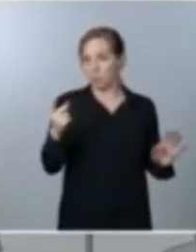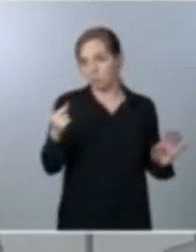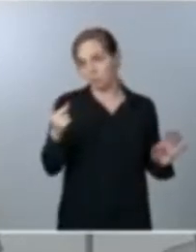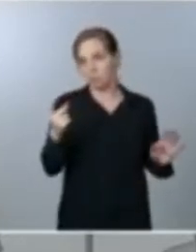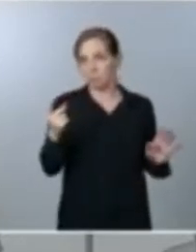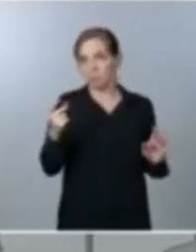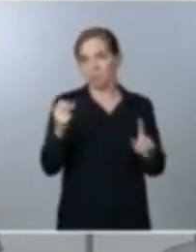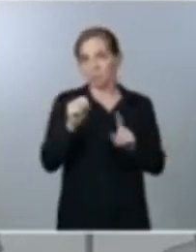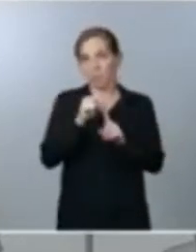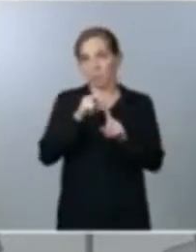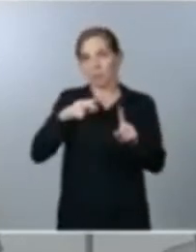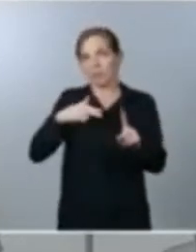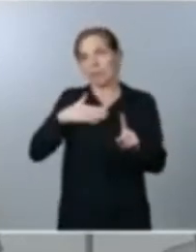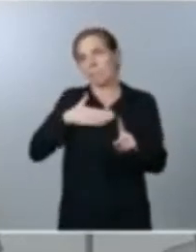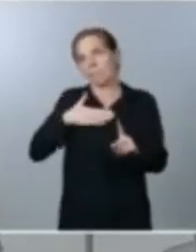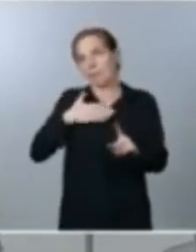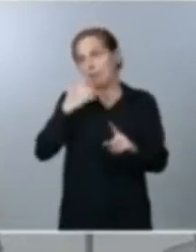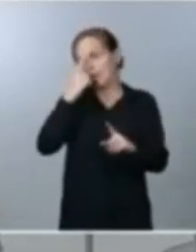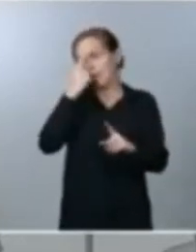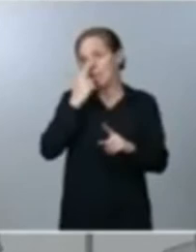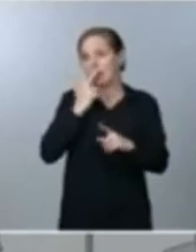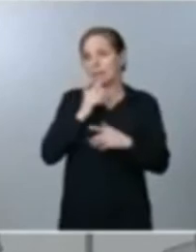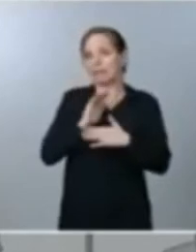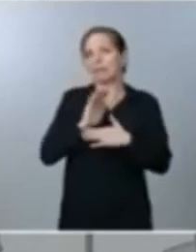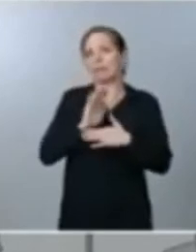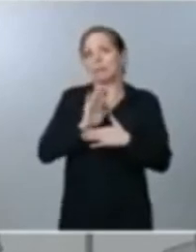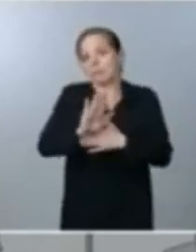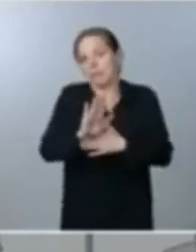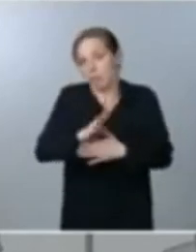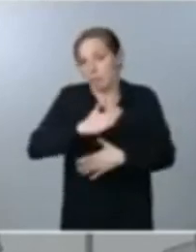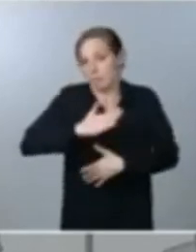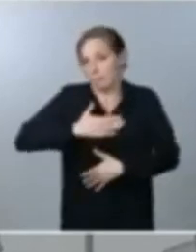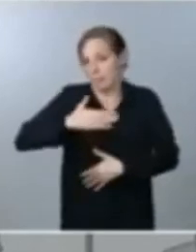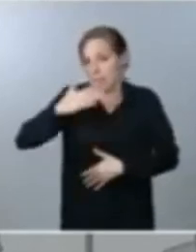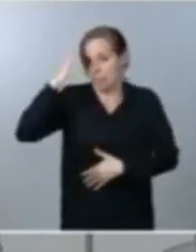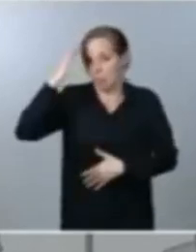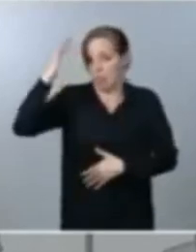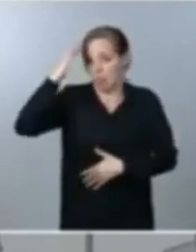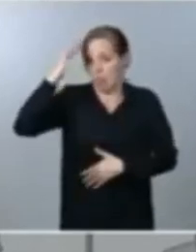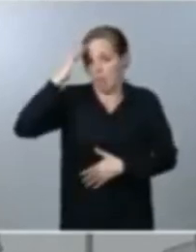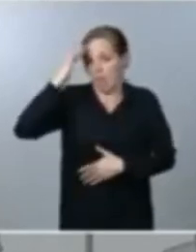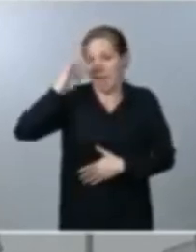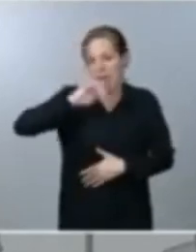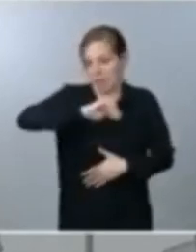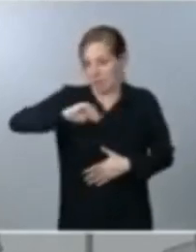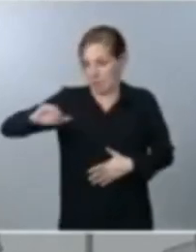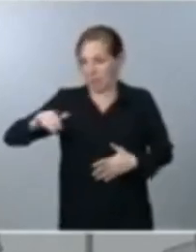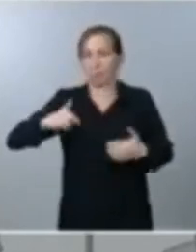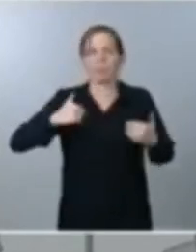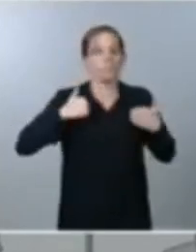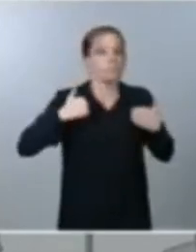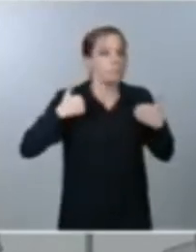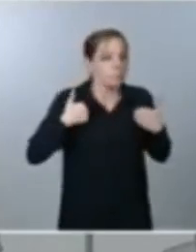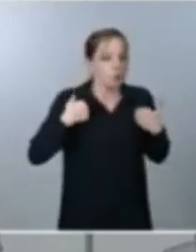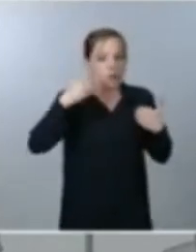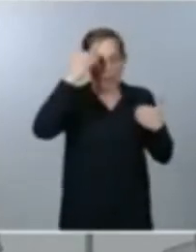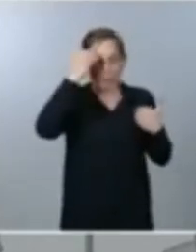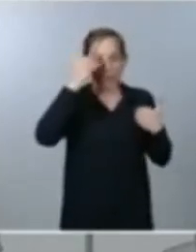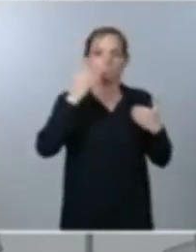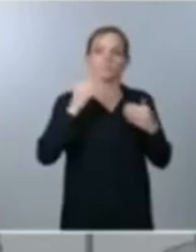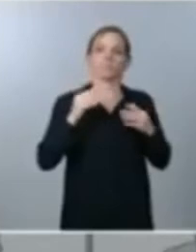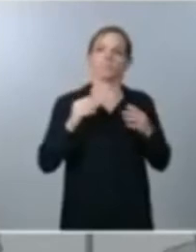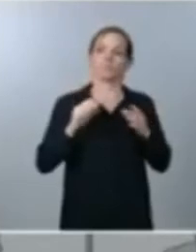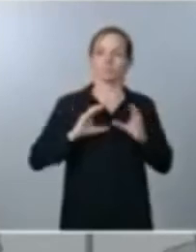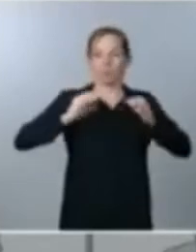representar desde el punto de vista ideológico a mi juicio la unidad de la izquierda la unión de